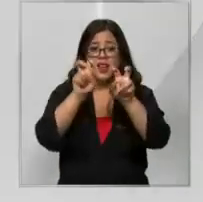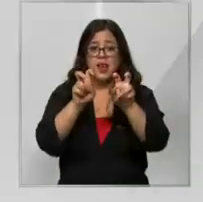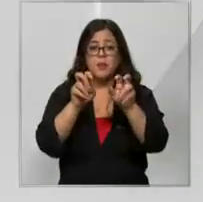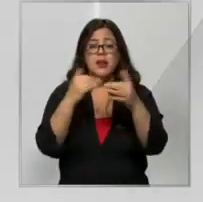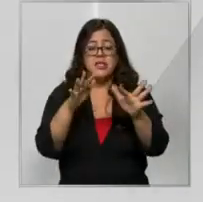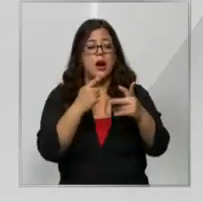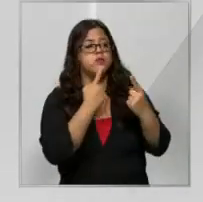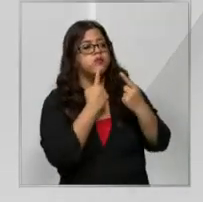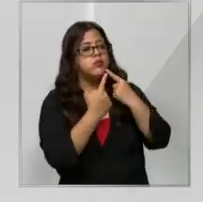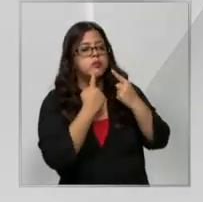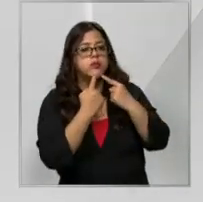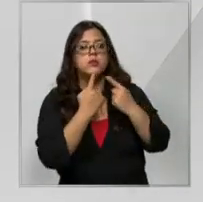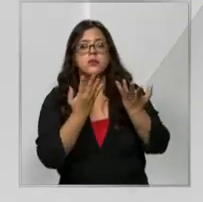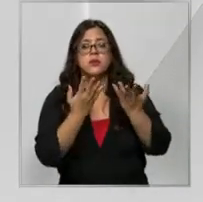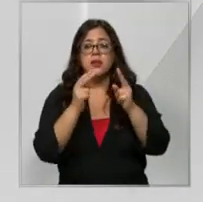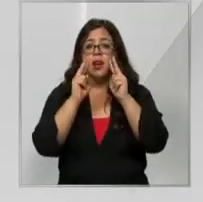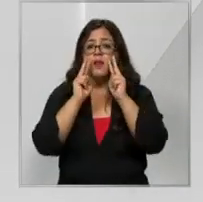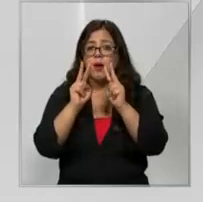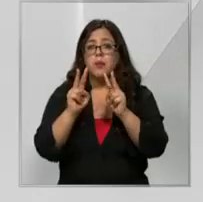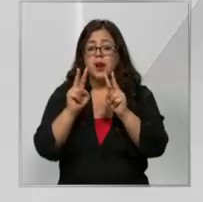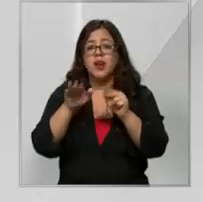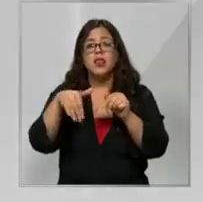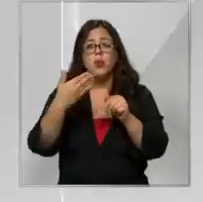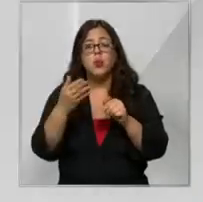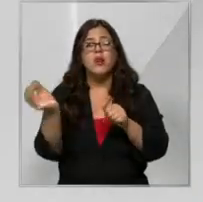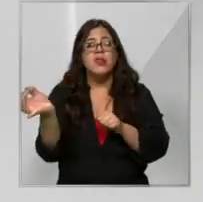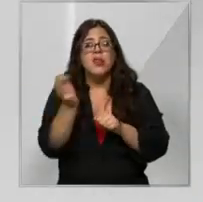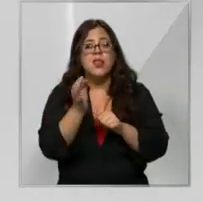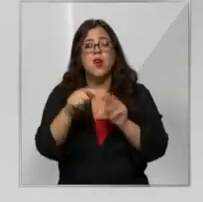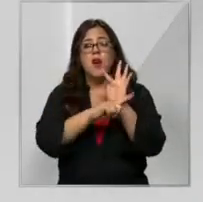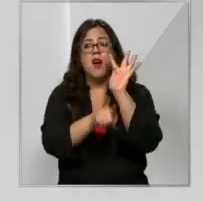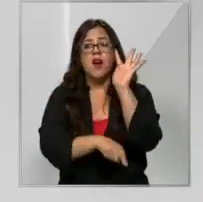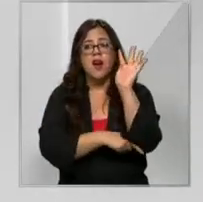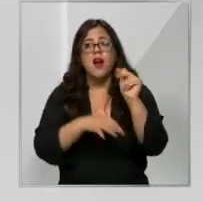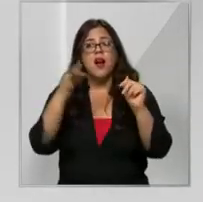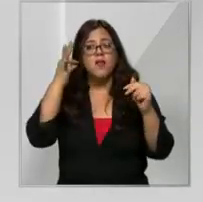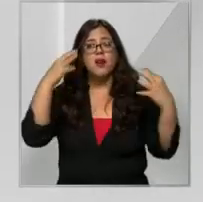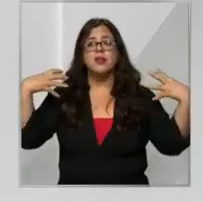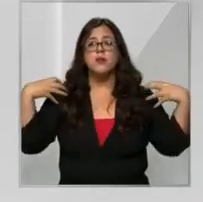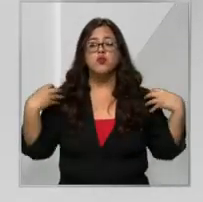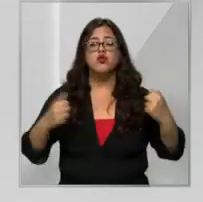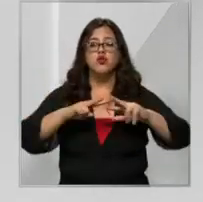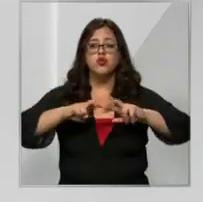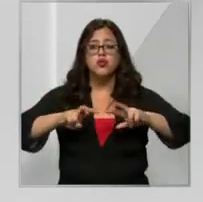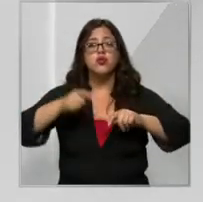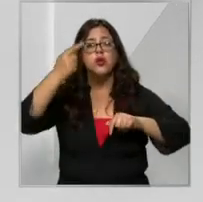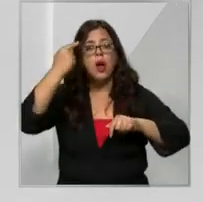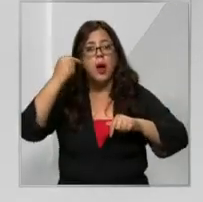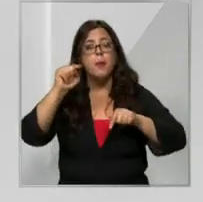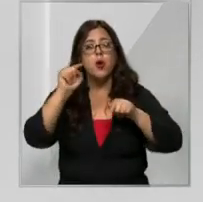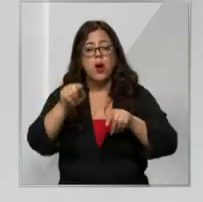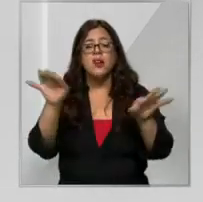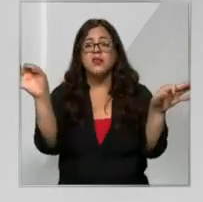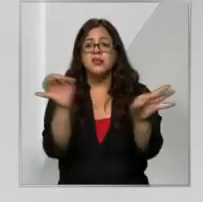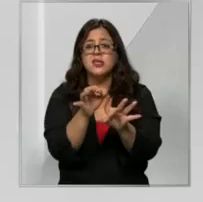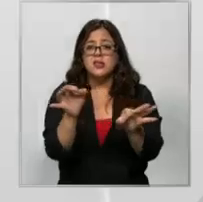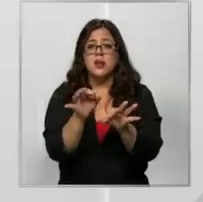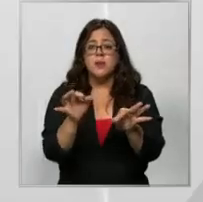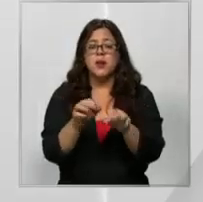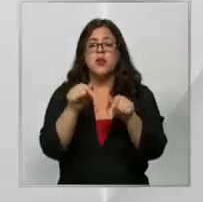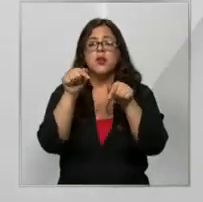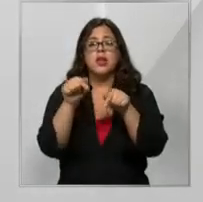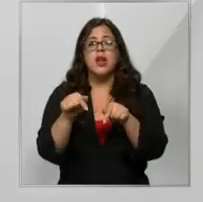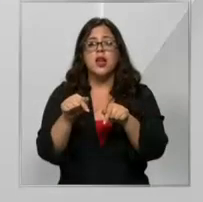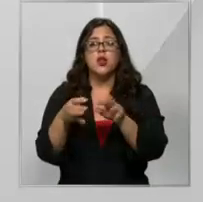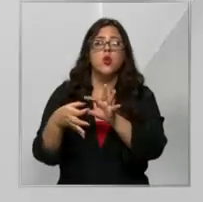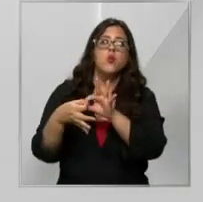consultado. Vamos a escuchar en algún momento más que es que ha dicho la fiscal que ha estado llevando adelante esta investigación, pero ya se ha señalado de antemano que esta es